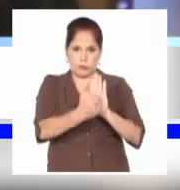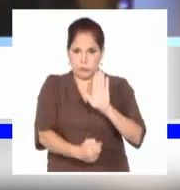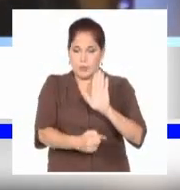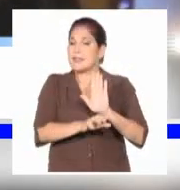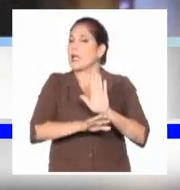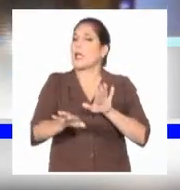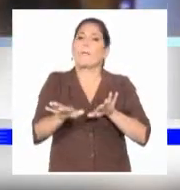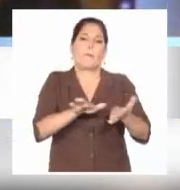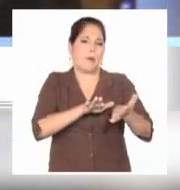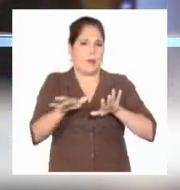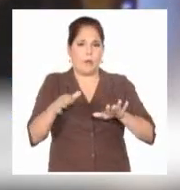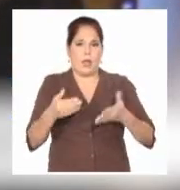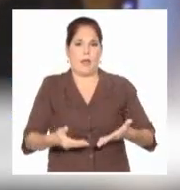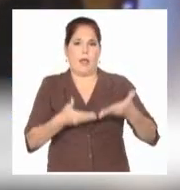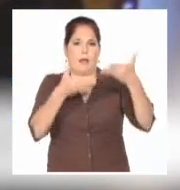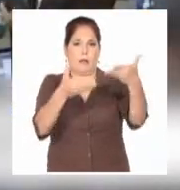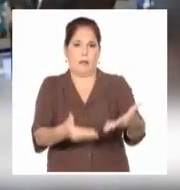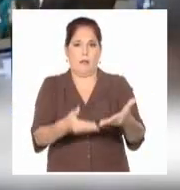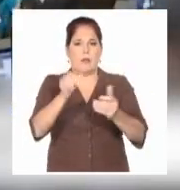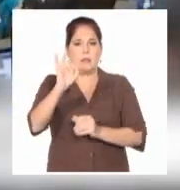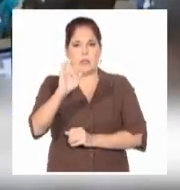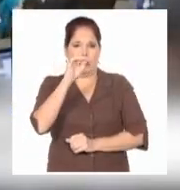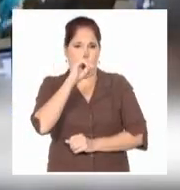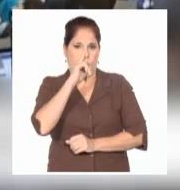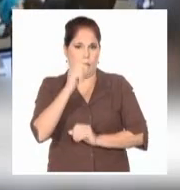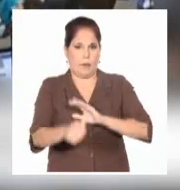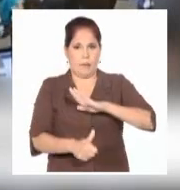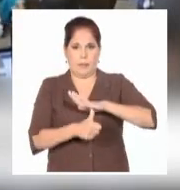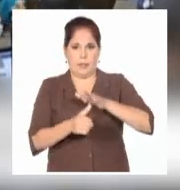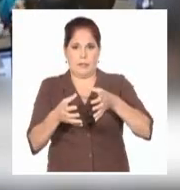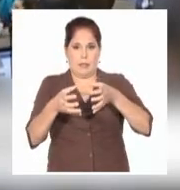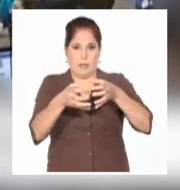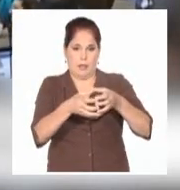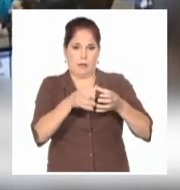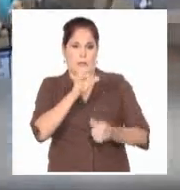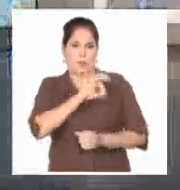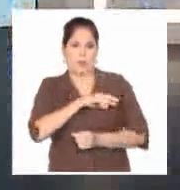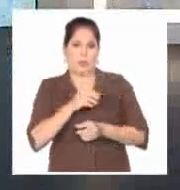compaginado y entregado el 7 de noviembre al presidente Gabriel Boric.